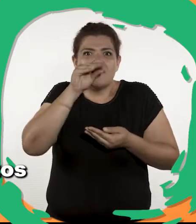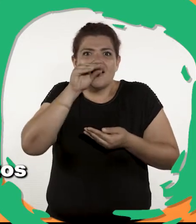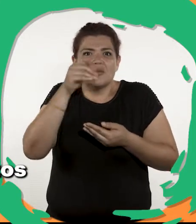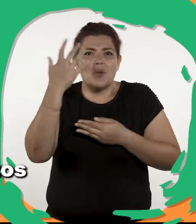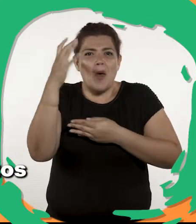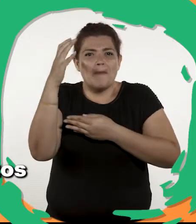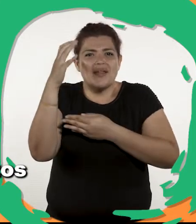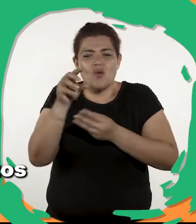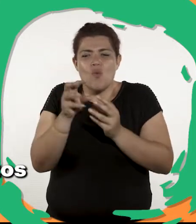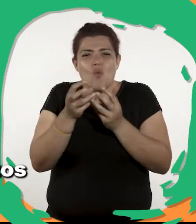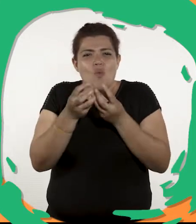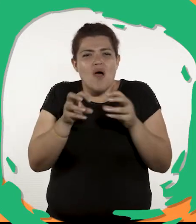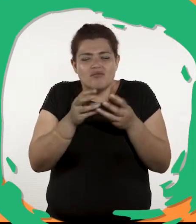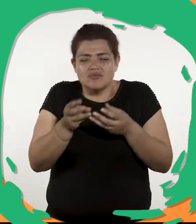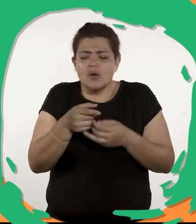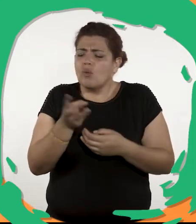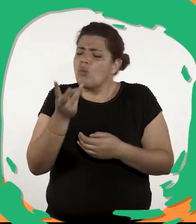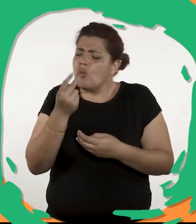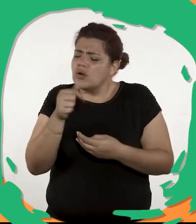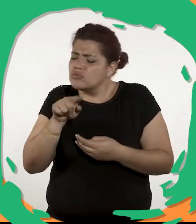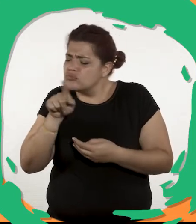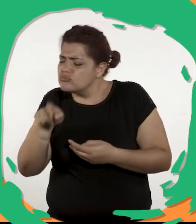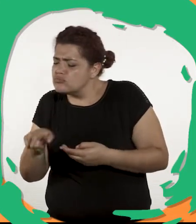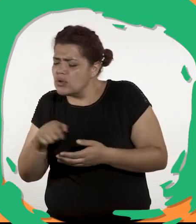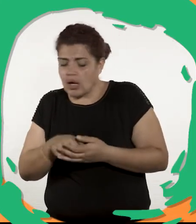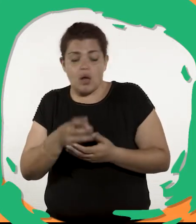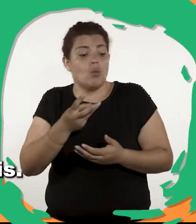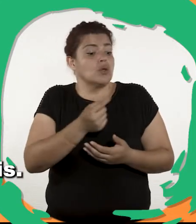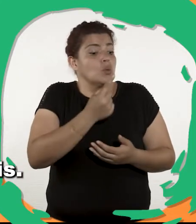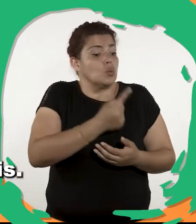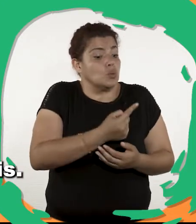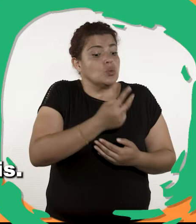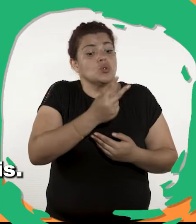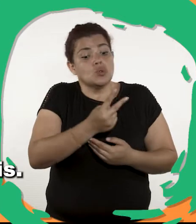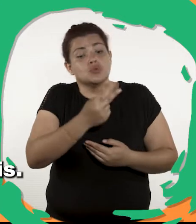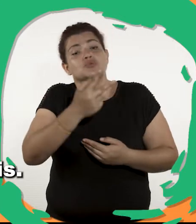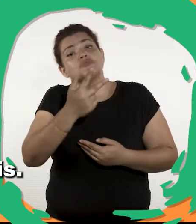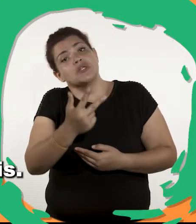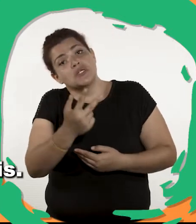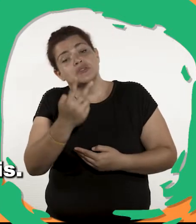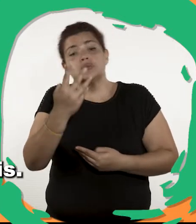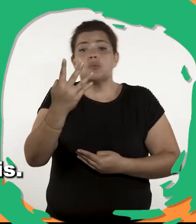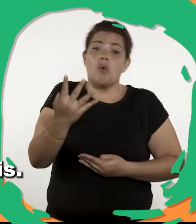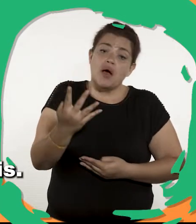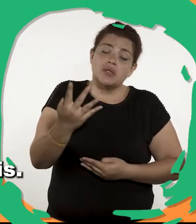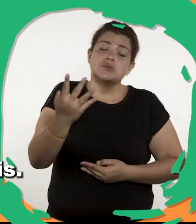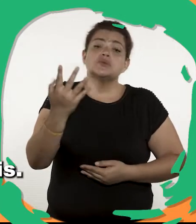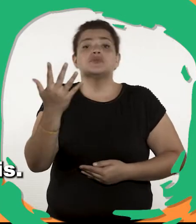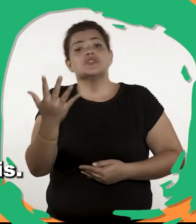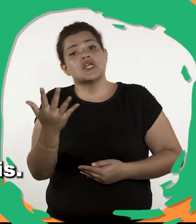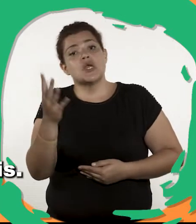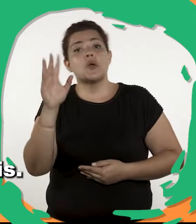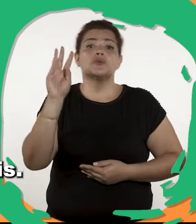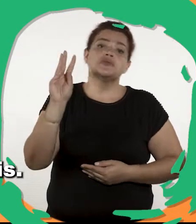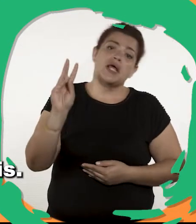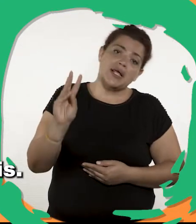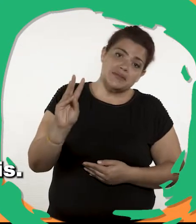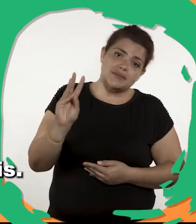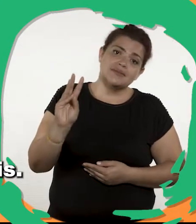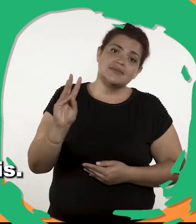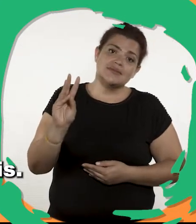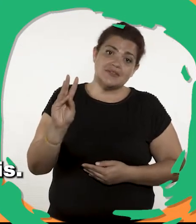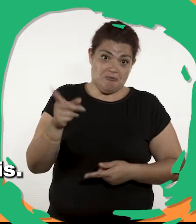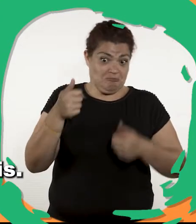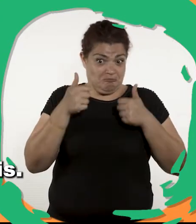patitos amarillos de sus huevos. ¿Cuántos patitos hay? Uno, dos, tres, cuatro, cinco,